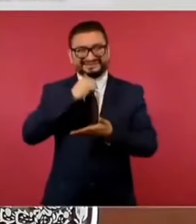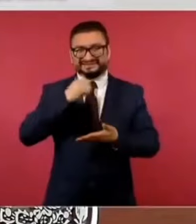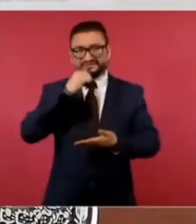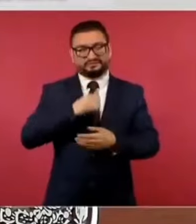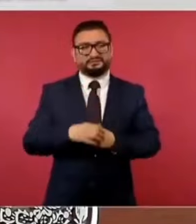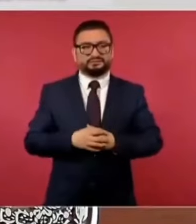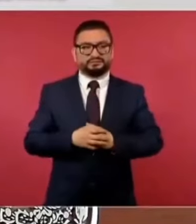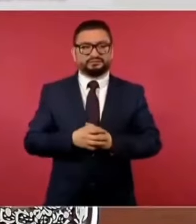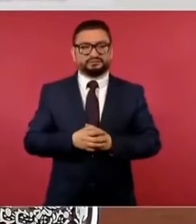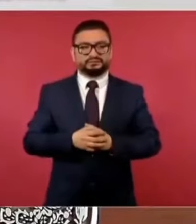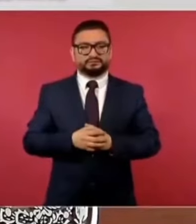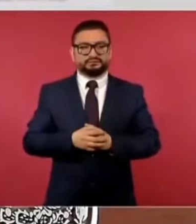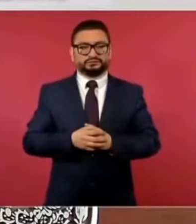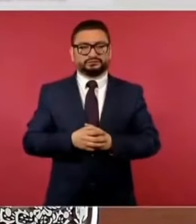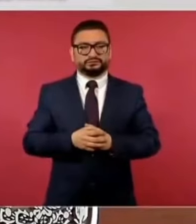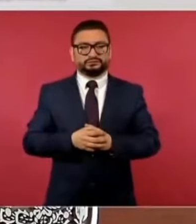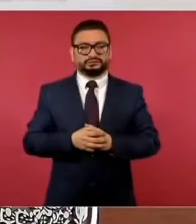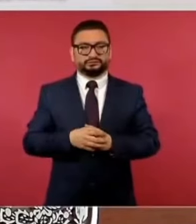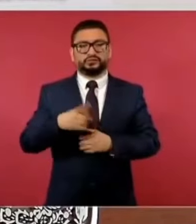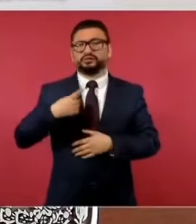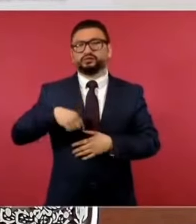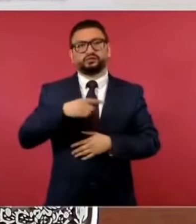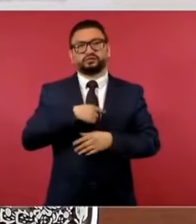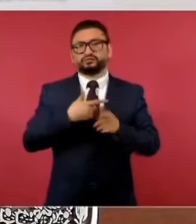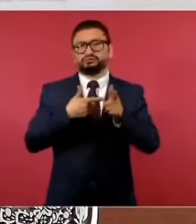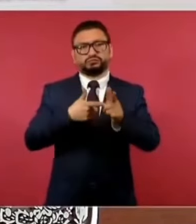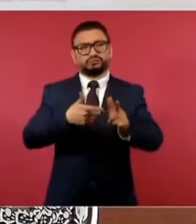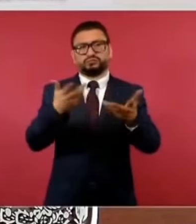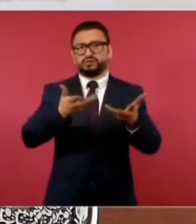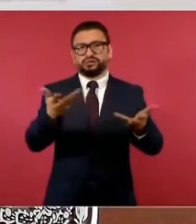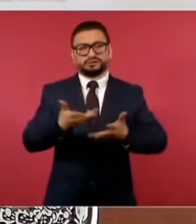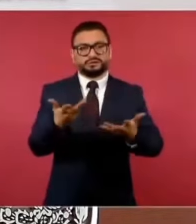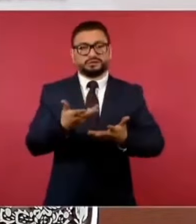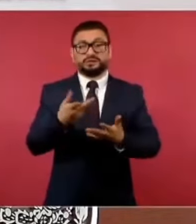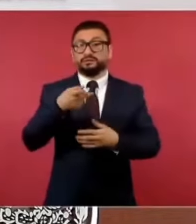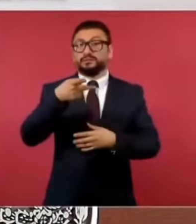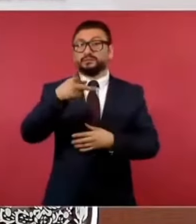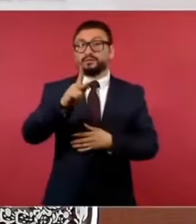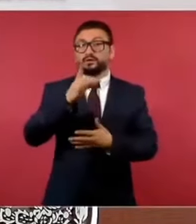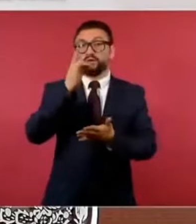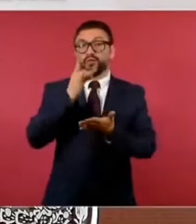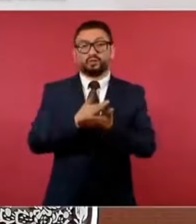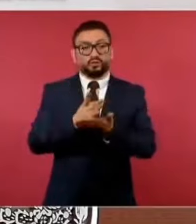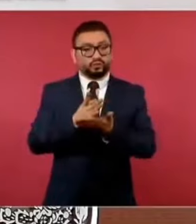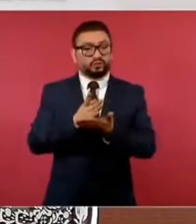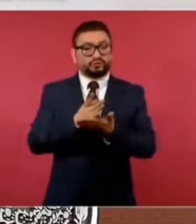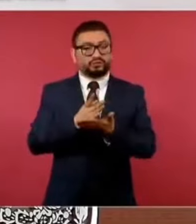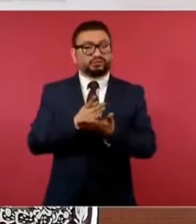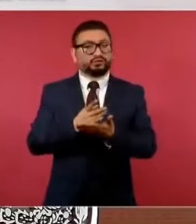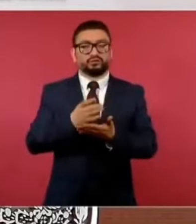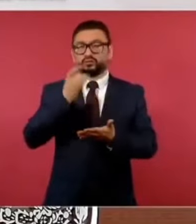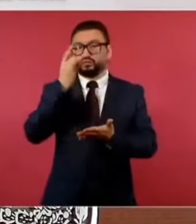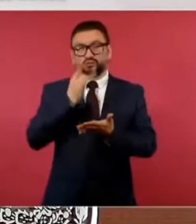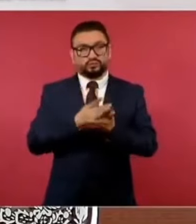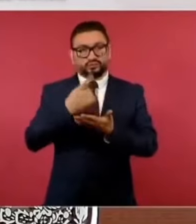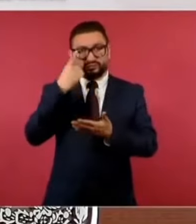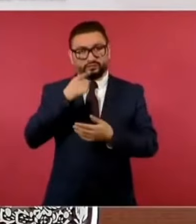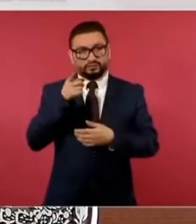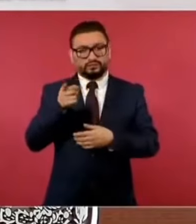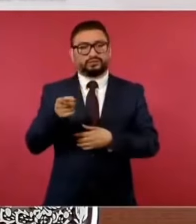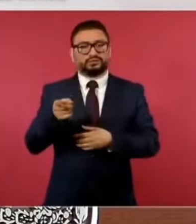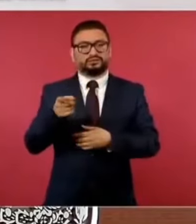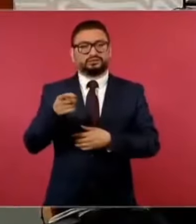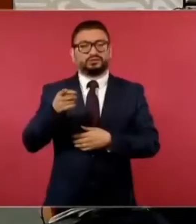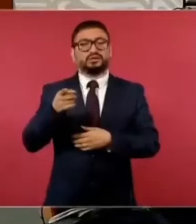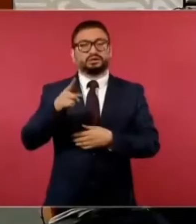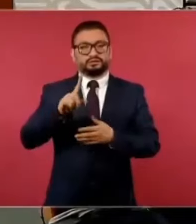No dejamos de hacerlo, pero sólo excepcionalmente hacemos los